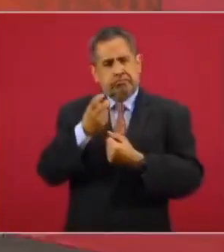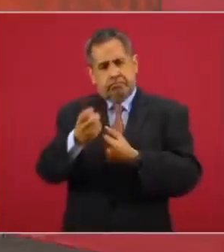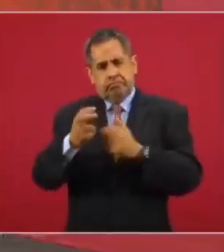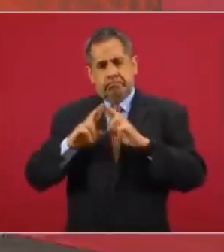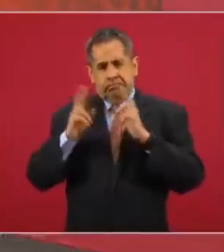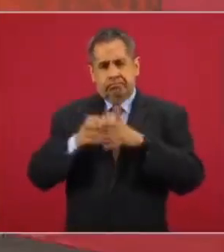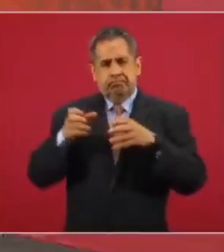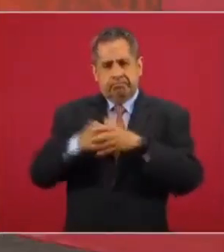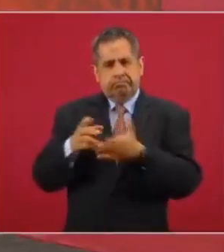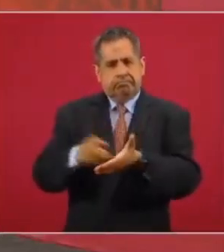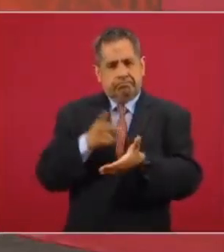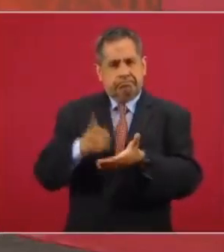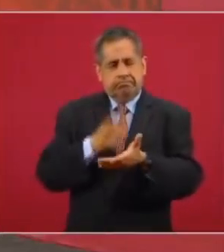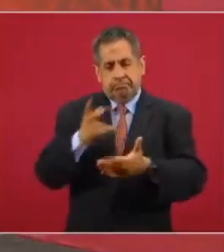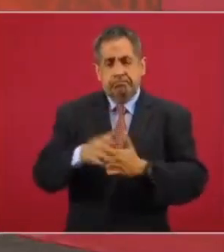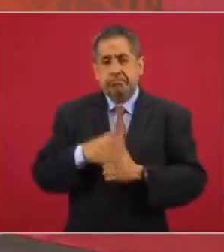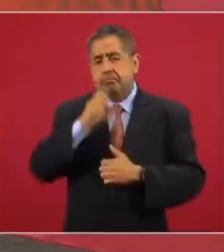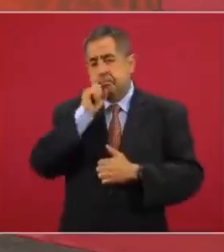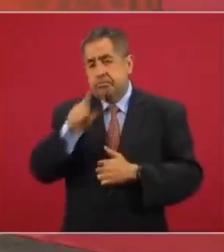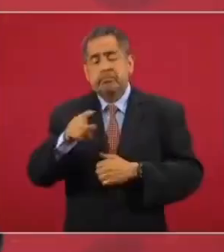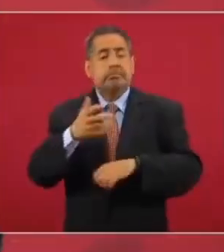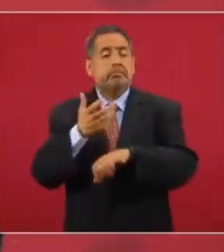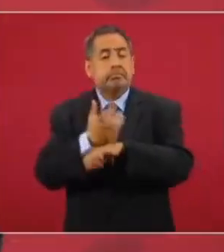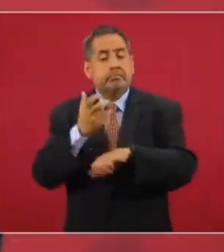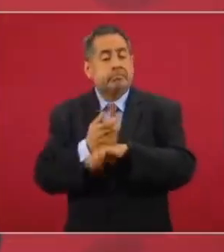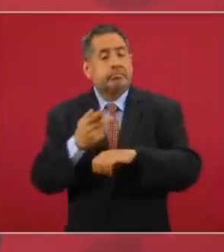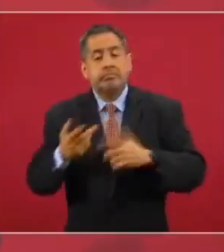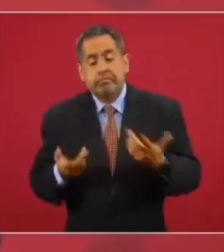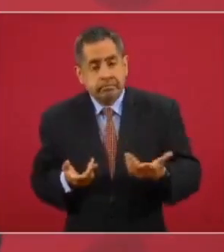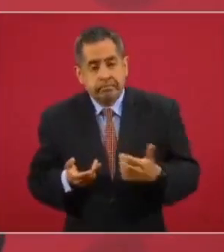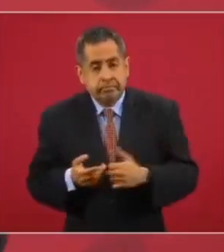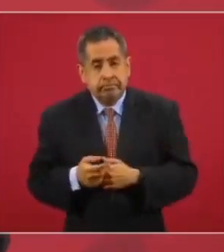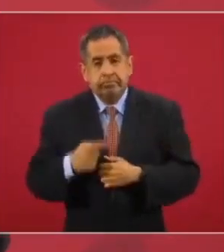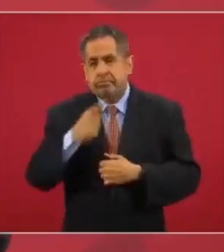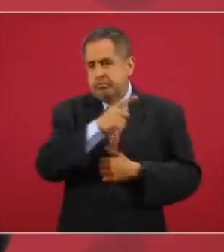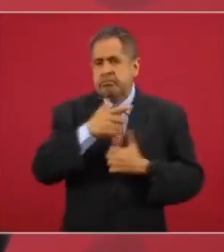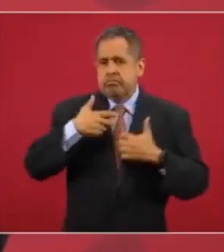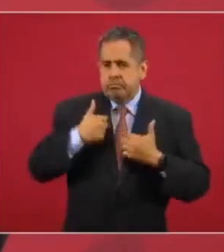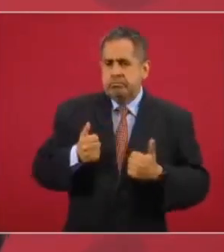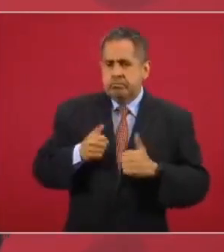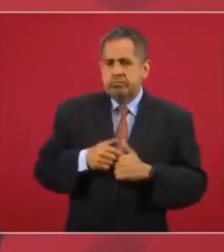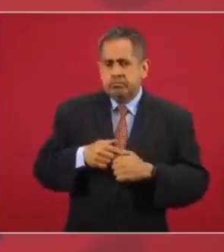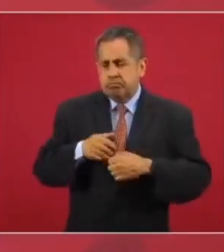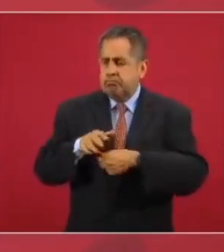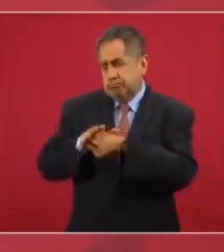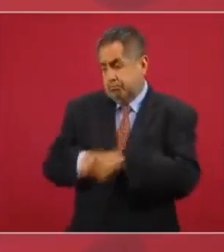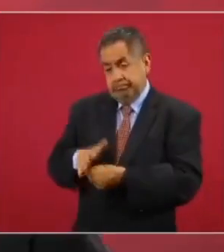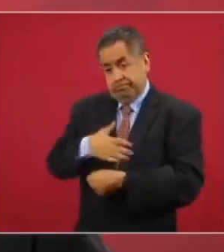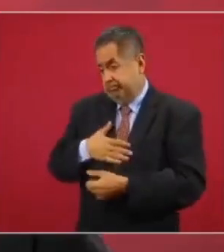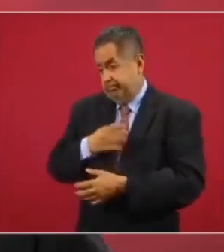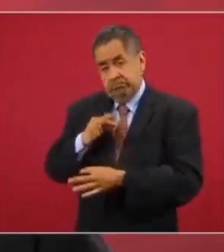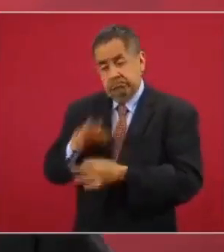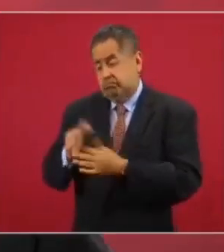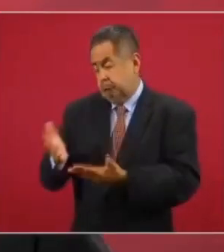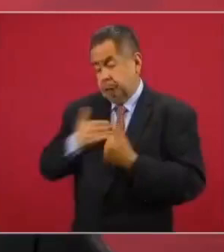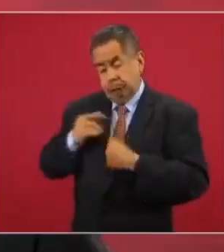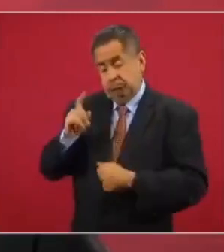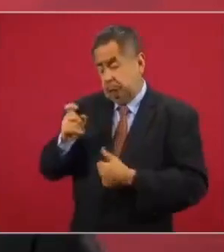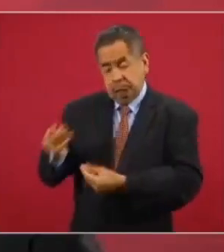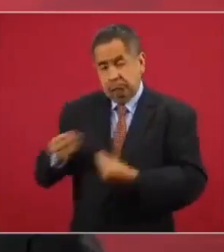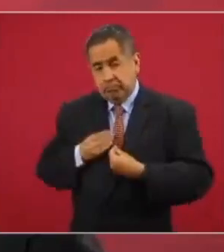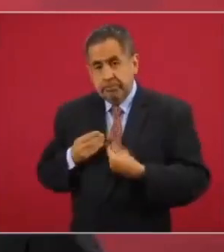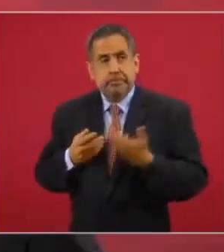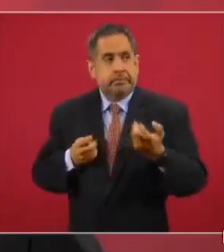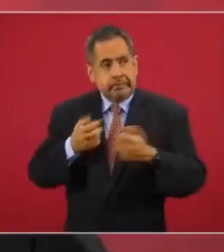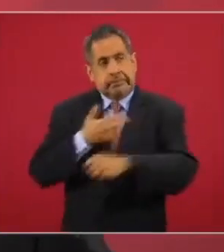reuniones que ha habido hasta hoy. Y de parte de Estados Unidos, bueno, pues por supuesto que están presionando para que se cumpla en sus términos y